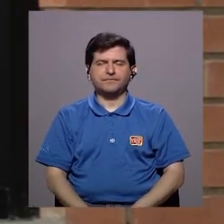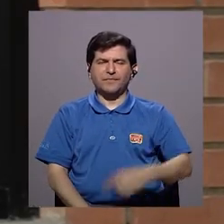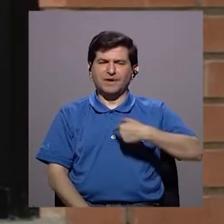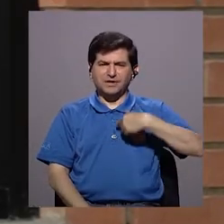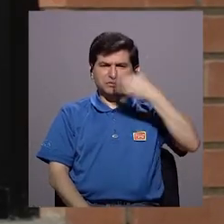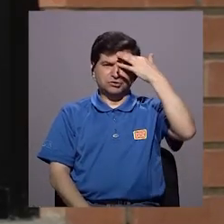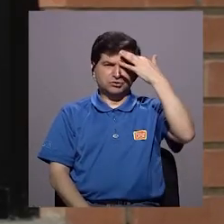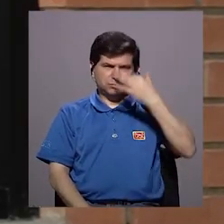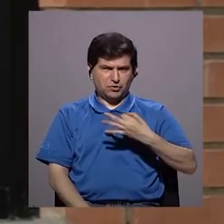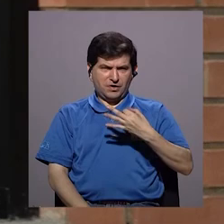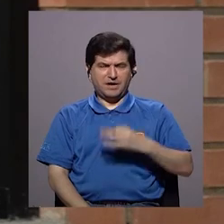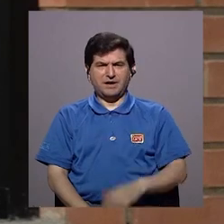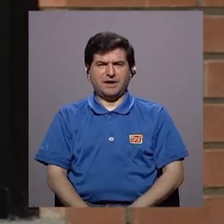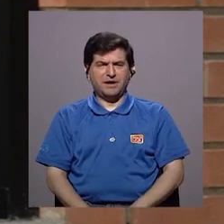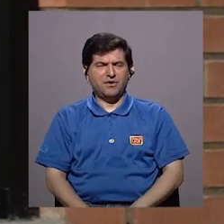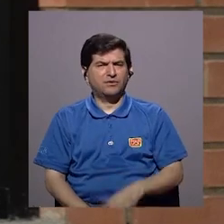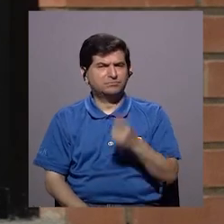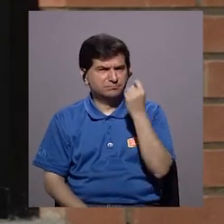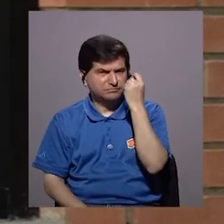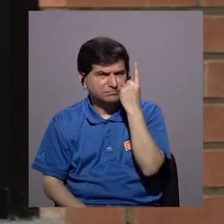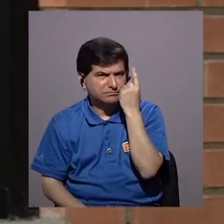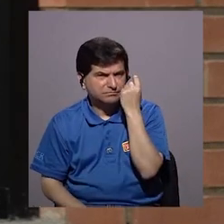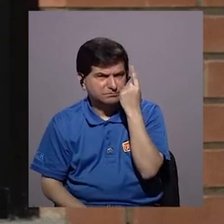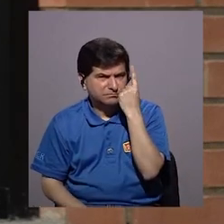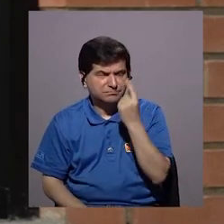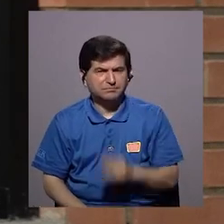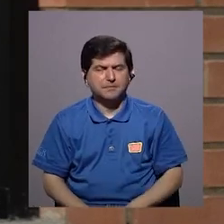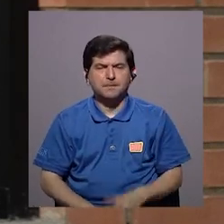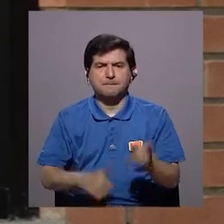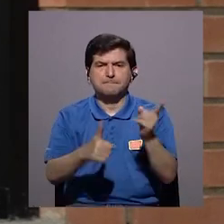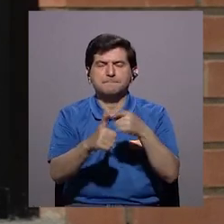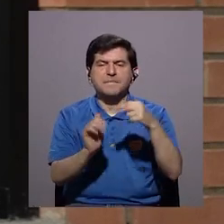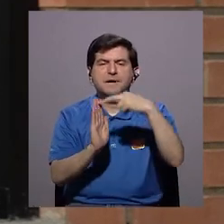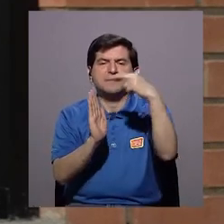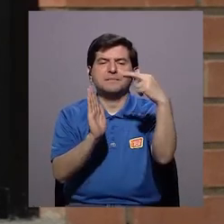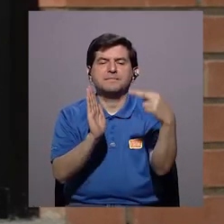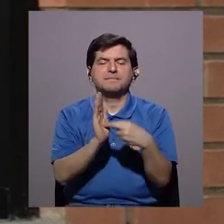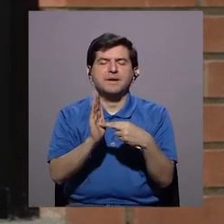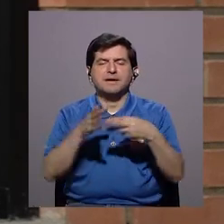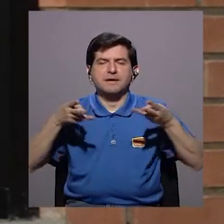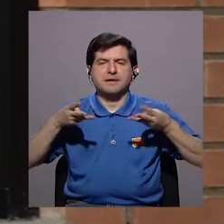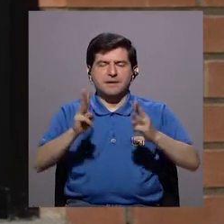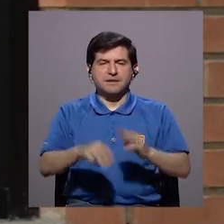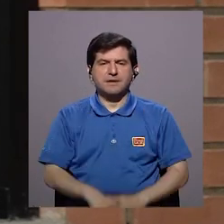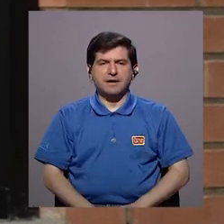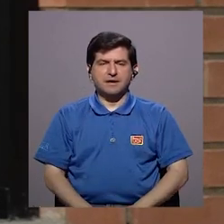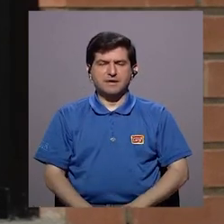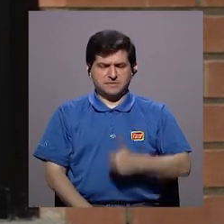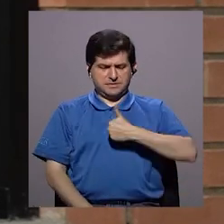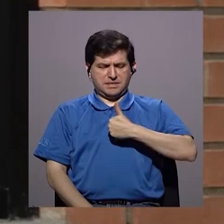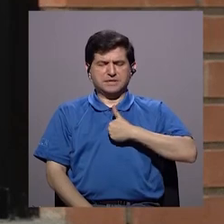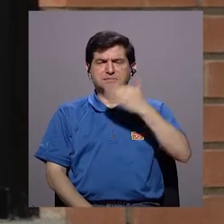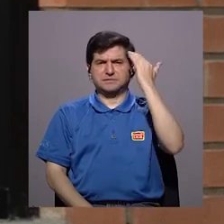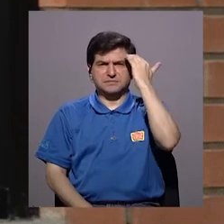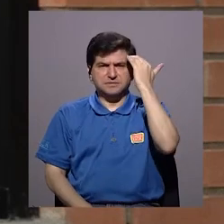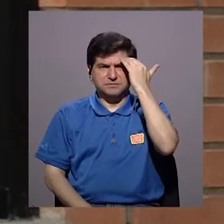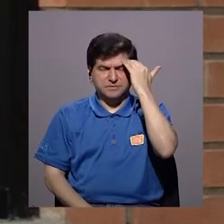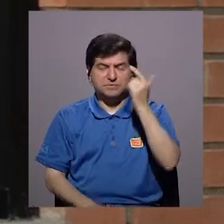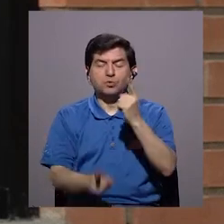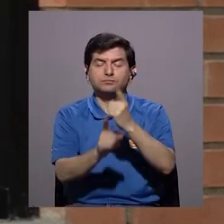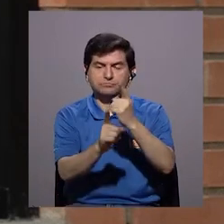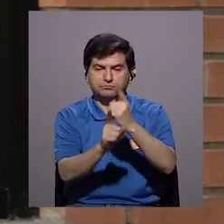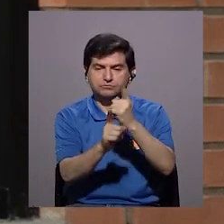Bueno, yo creo y por lo que te estoy entendiendo, que la primera regla de este método es el autoconocimiento.